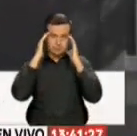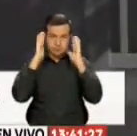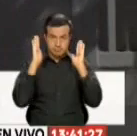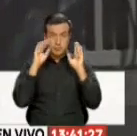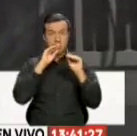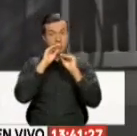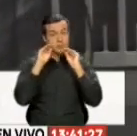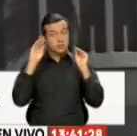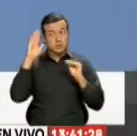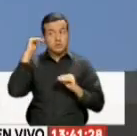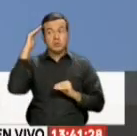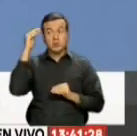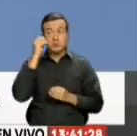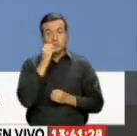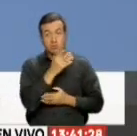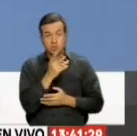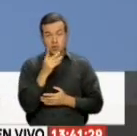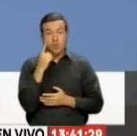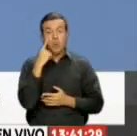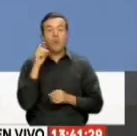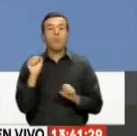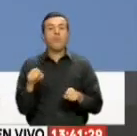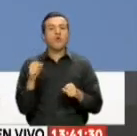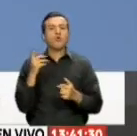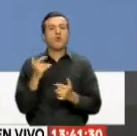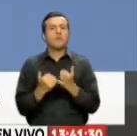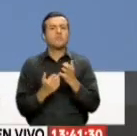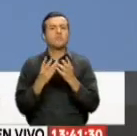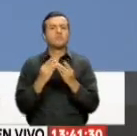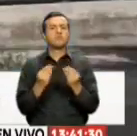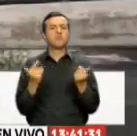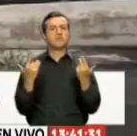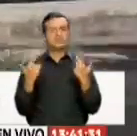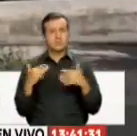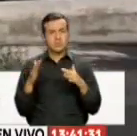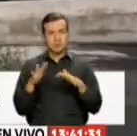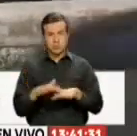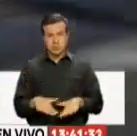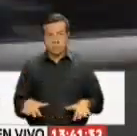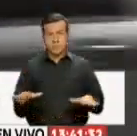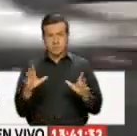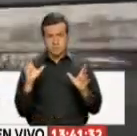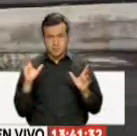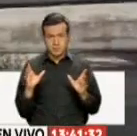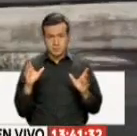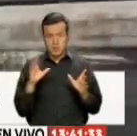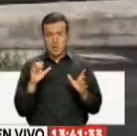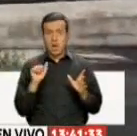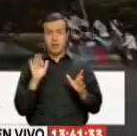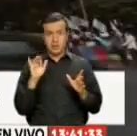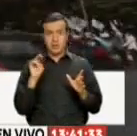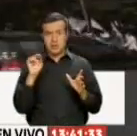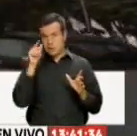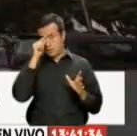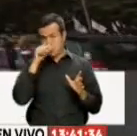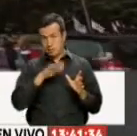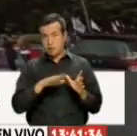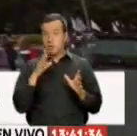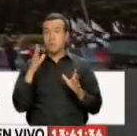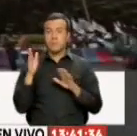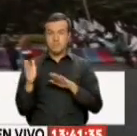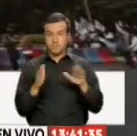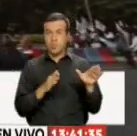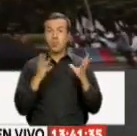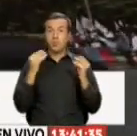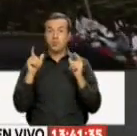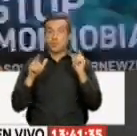informó Que posteriormente Halló una moto Carbonizada En el barrio de Exargia Centro del movimiento Anarquista Ateniense Decenas de estudiantes